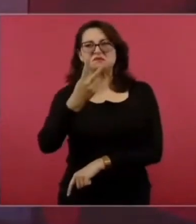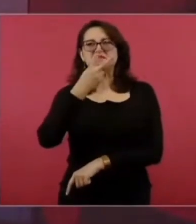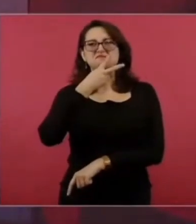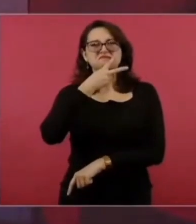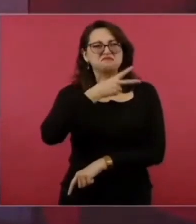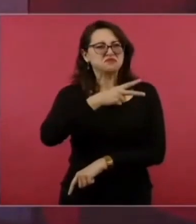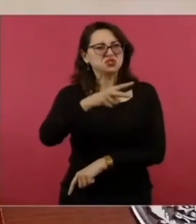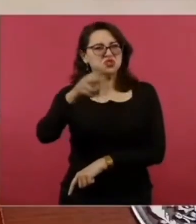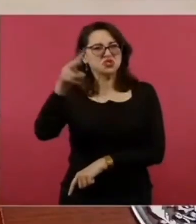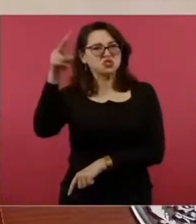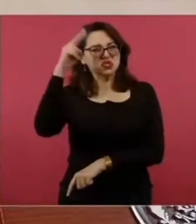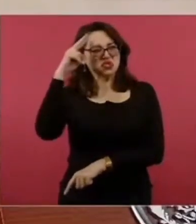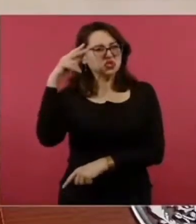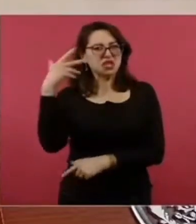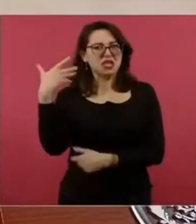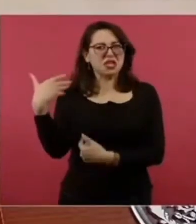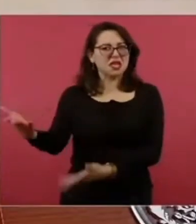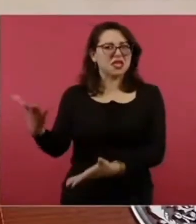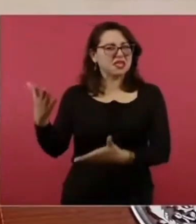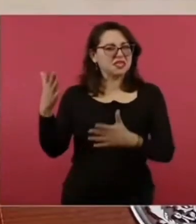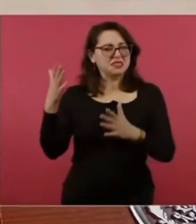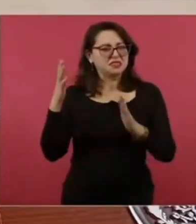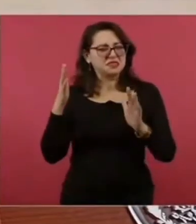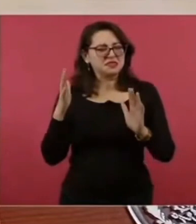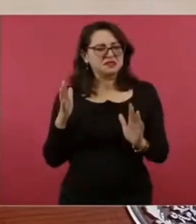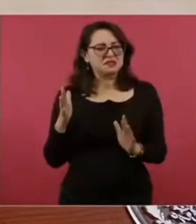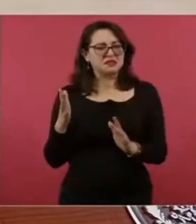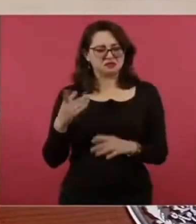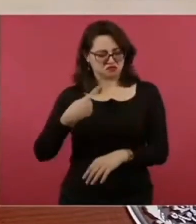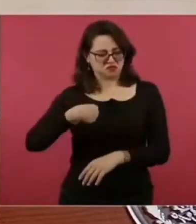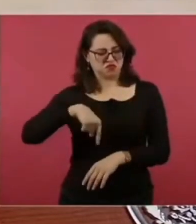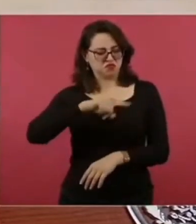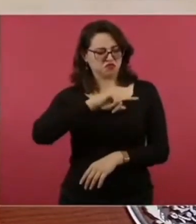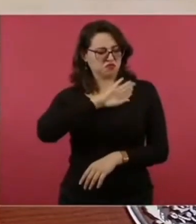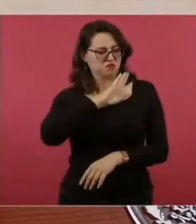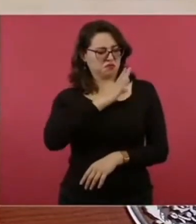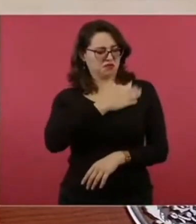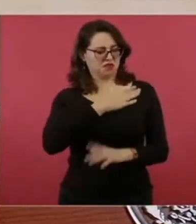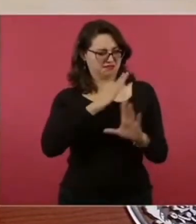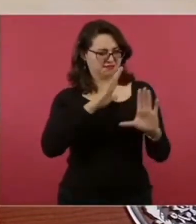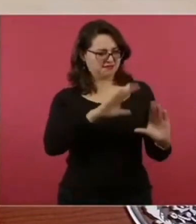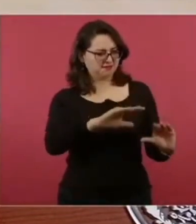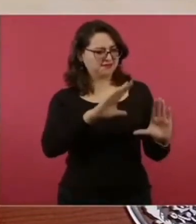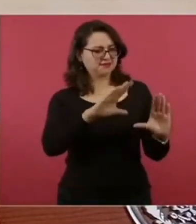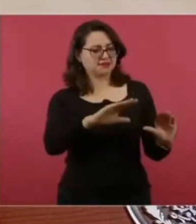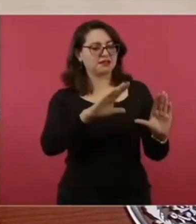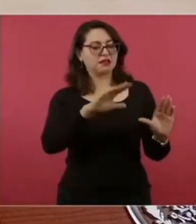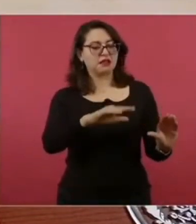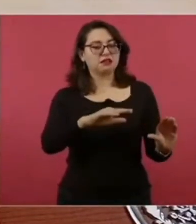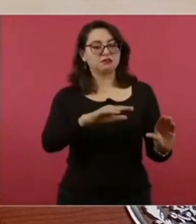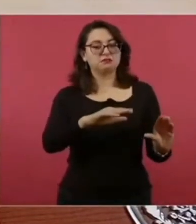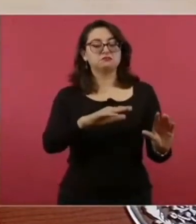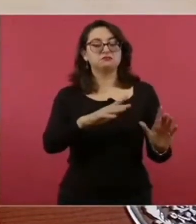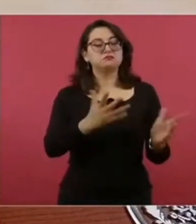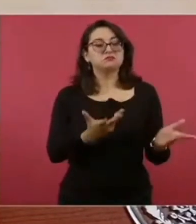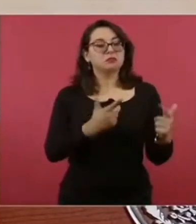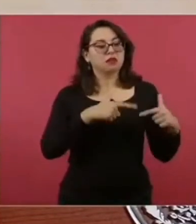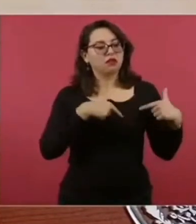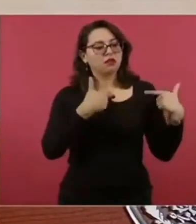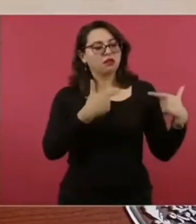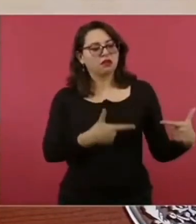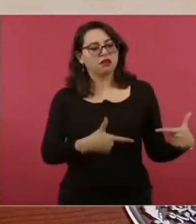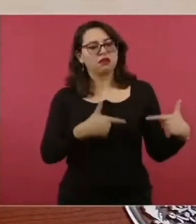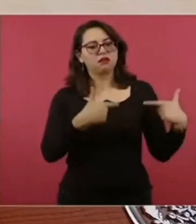Y eso predominó con el tiempo.